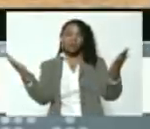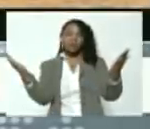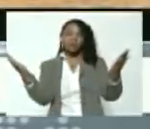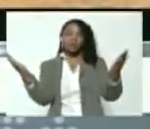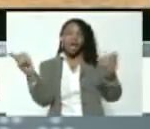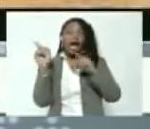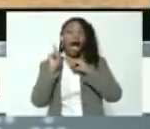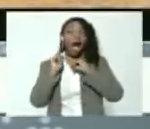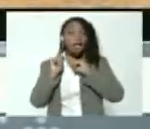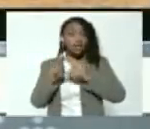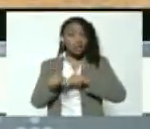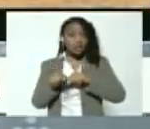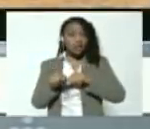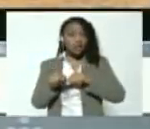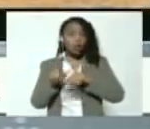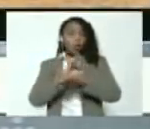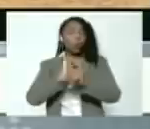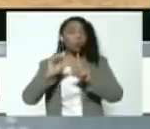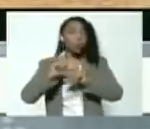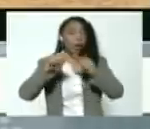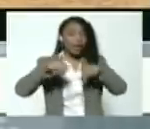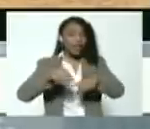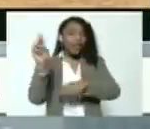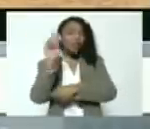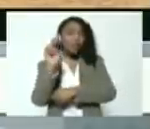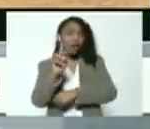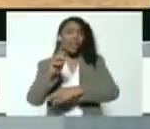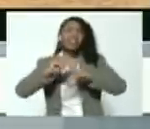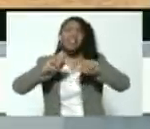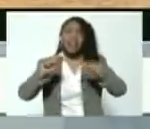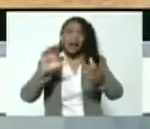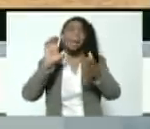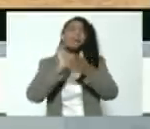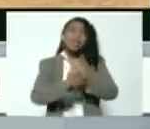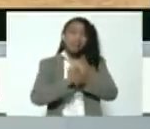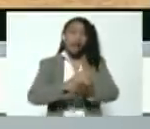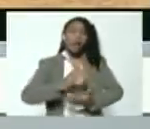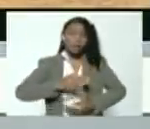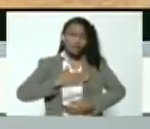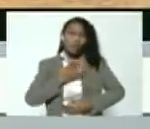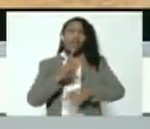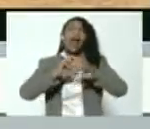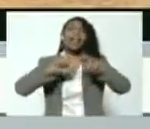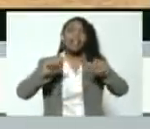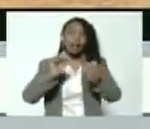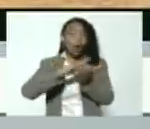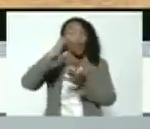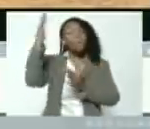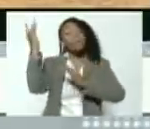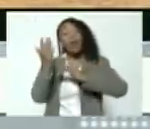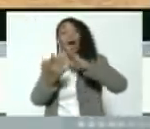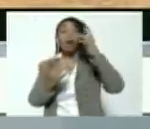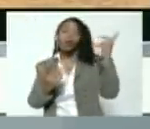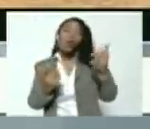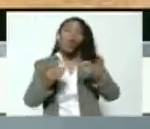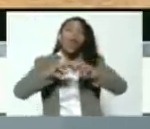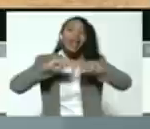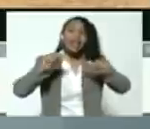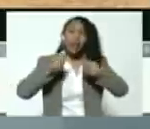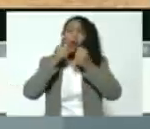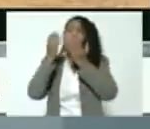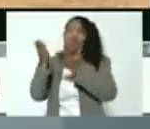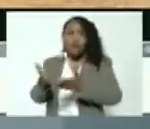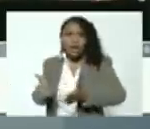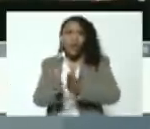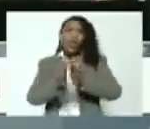Así es Venezuela. Venezuela, la tierra de la amistad, la tierra de lo posible, la tierra de los milagros, la tierra de lo bueno, la